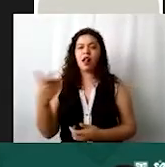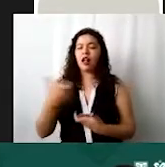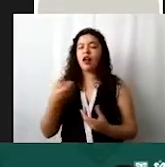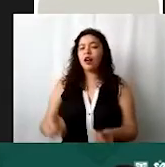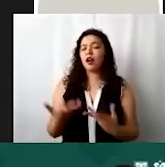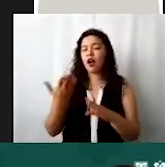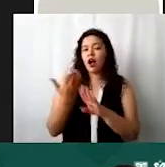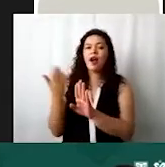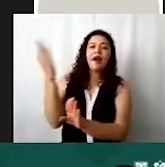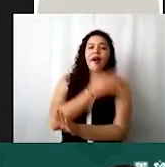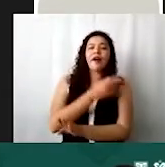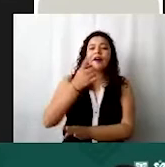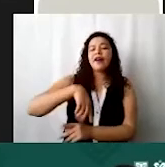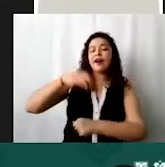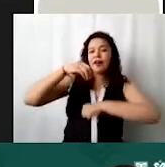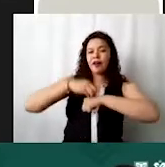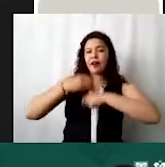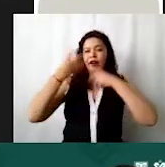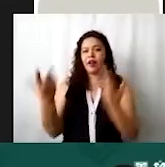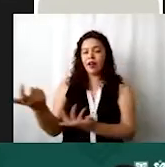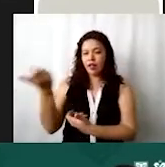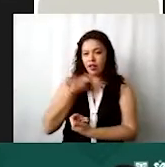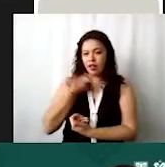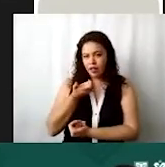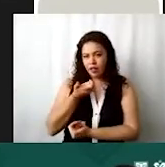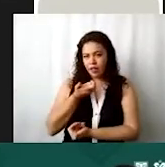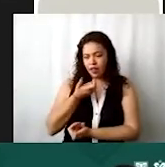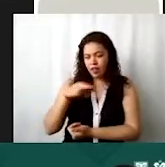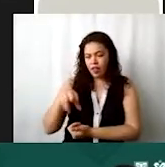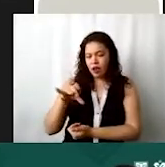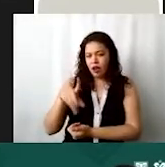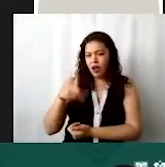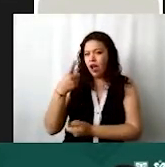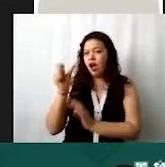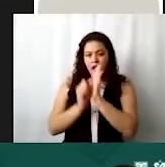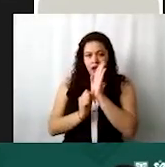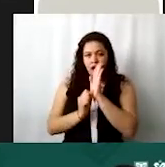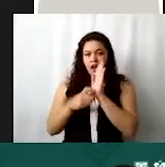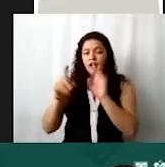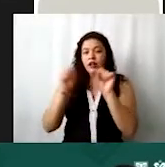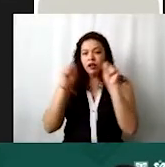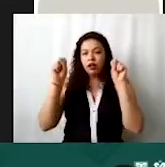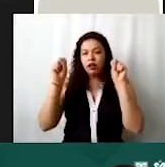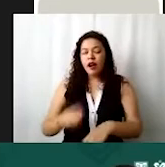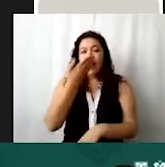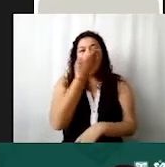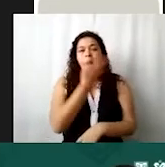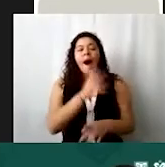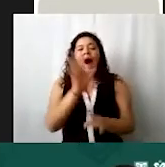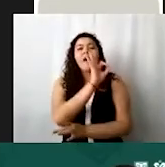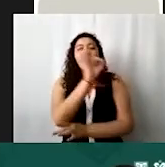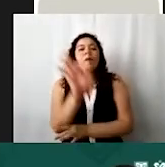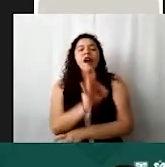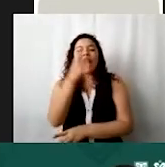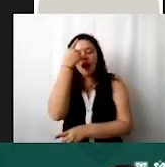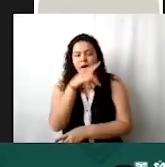anteriormente ustedes ponían la percepción o sea el sueldo nominal sueldo bruto pero el sistema les pedía el porcentaje de